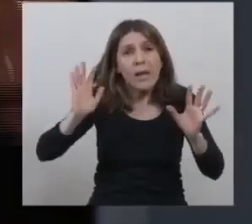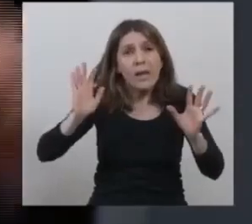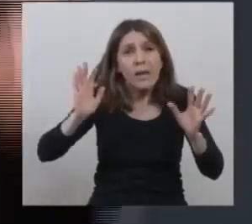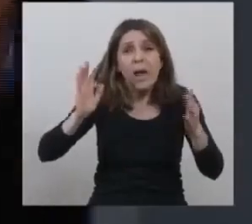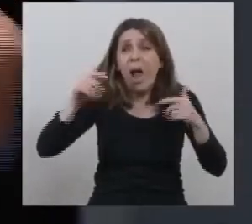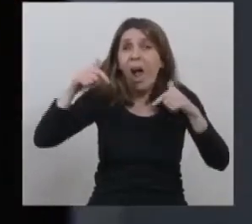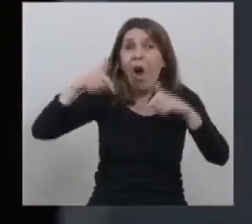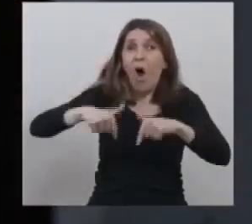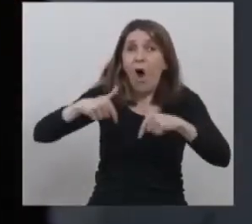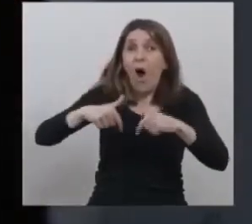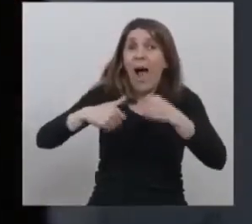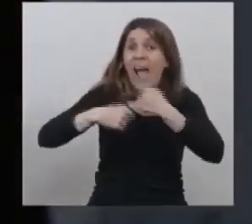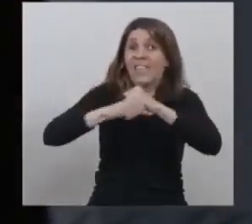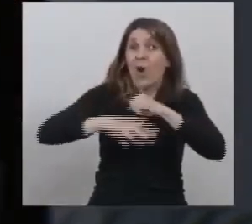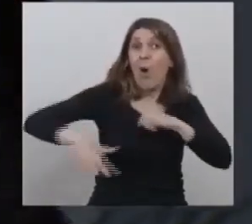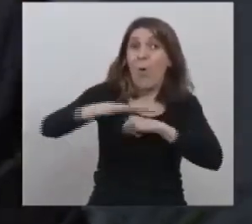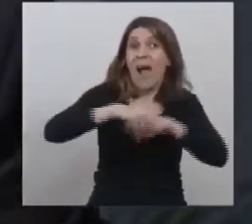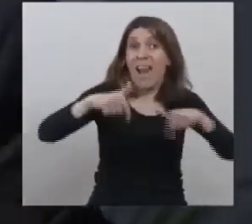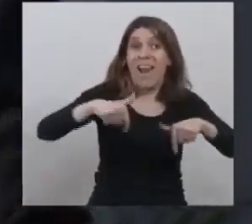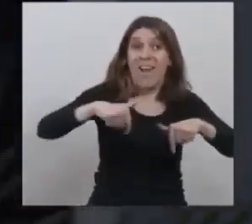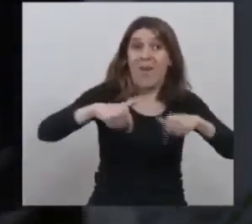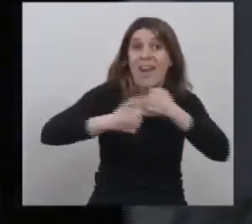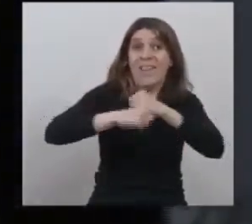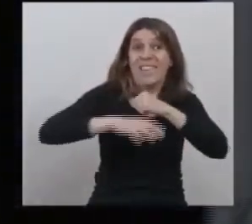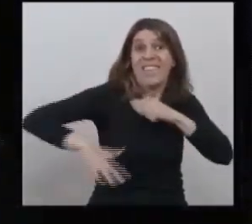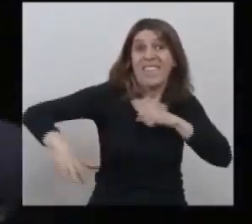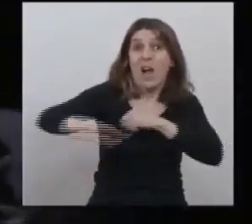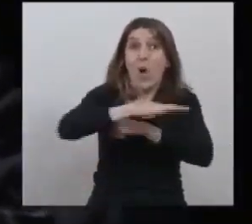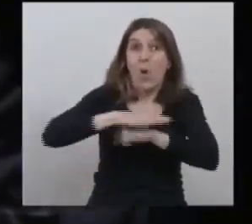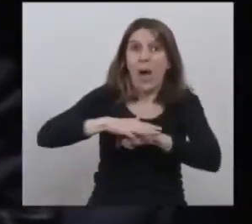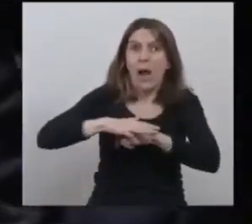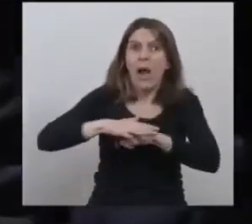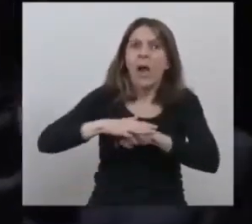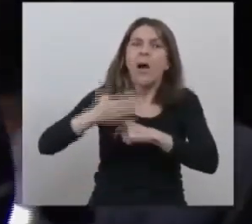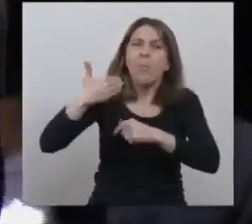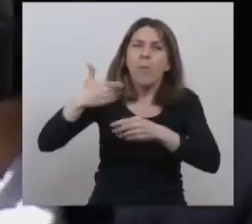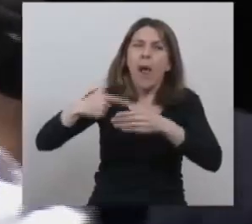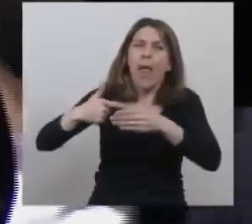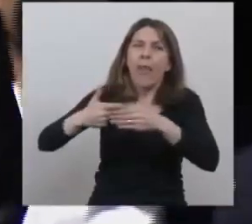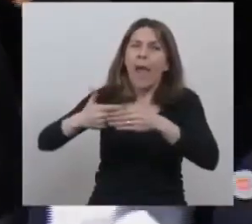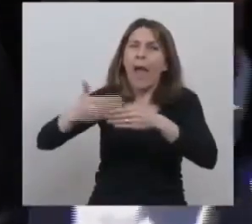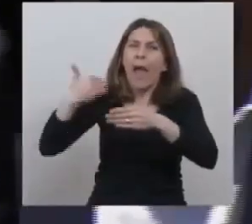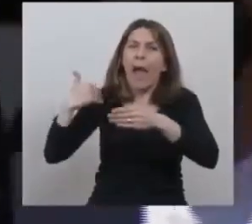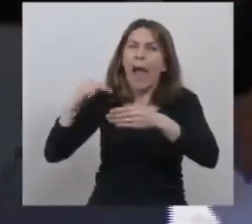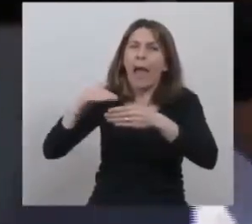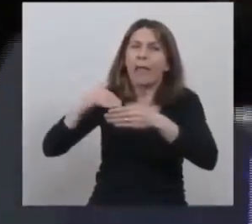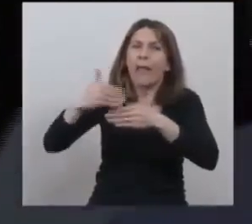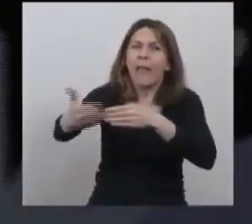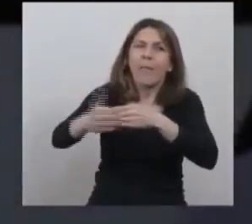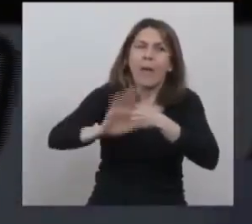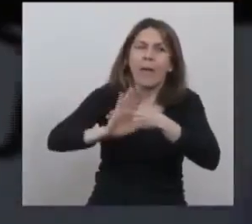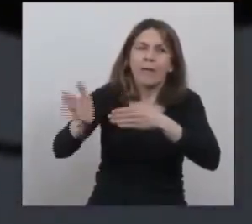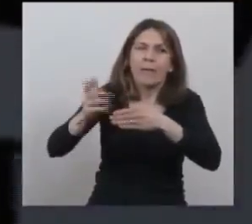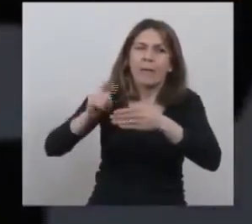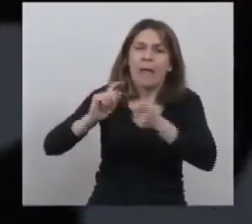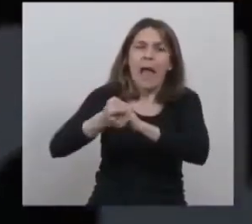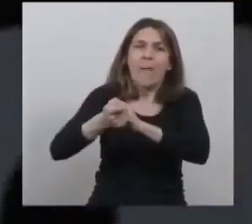hoy aquí en Escobar podamos poner un punto de inflexión y llamarnos responsablemente